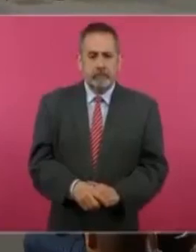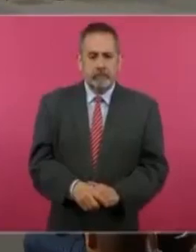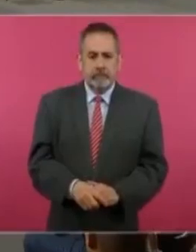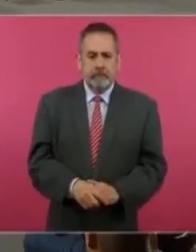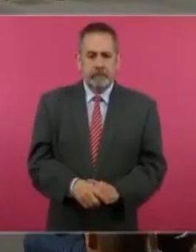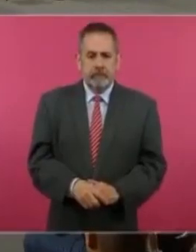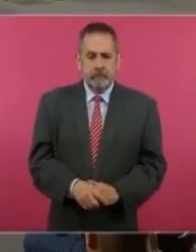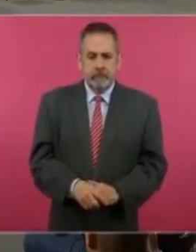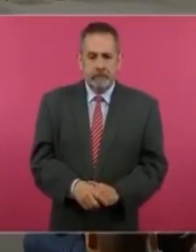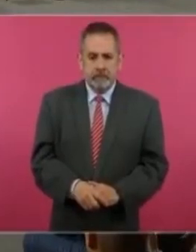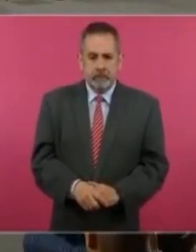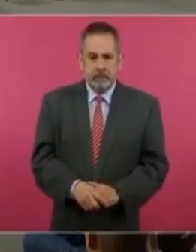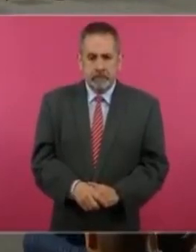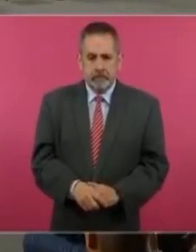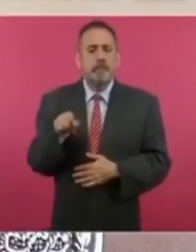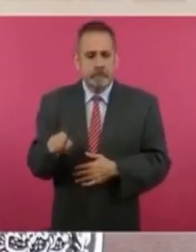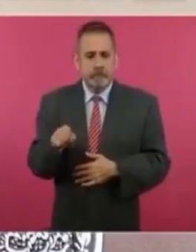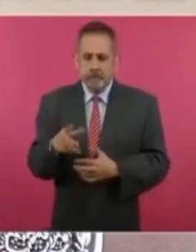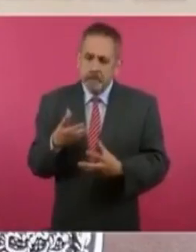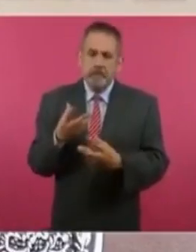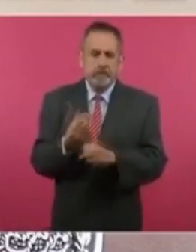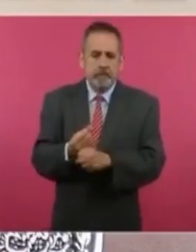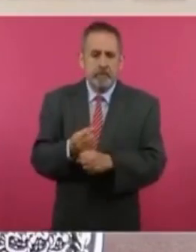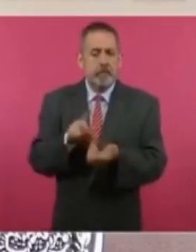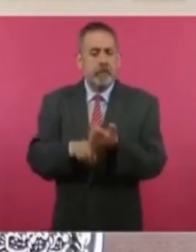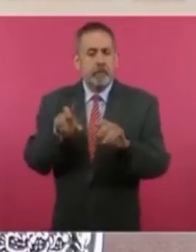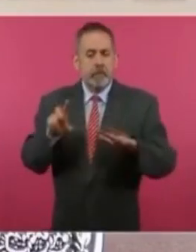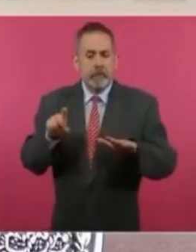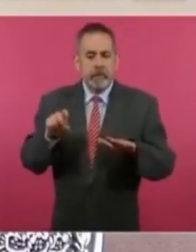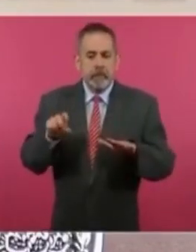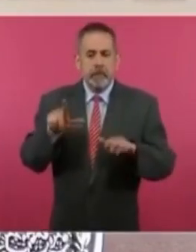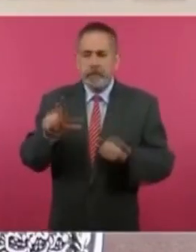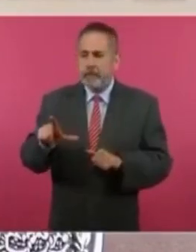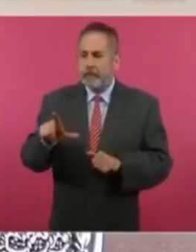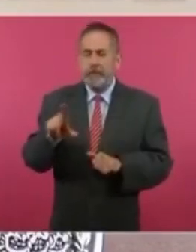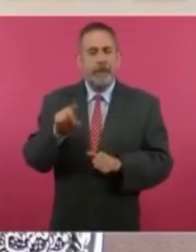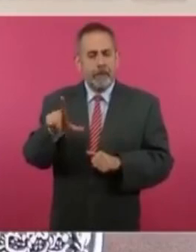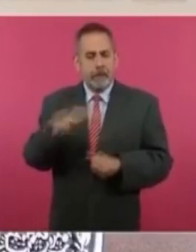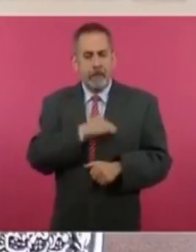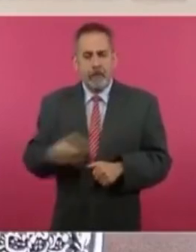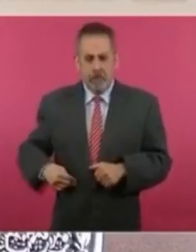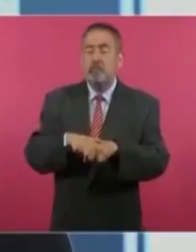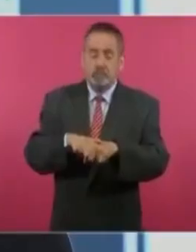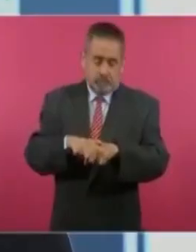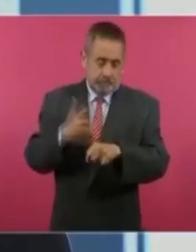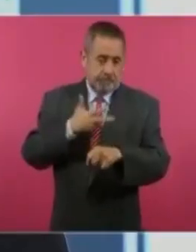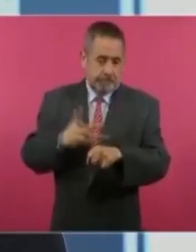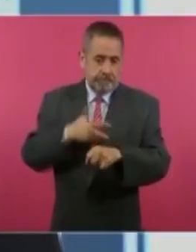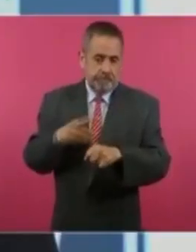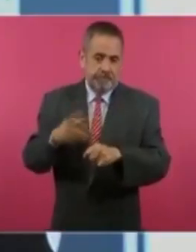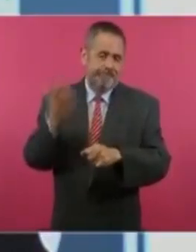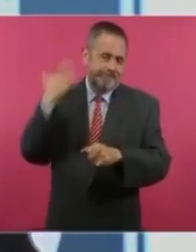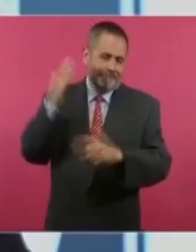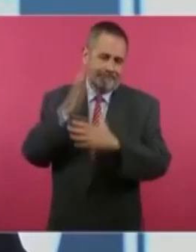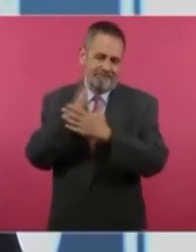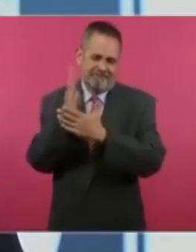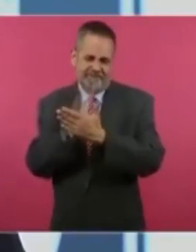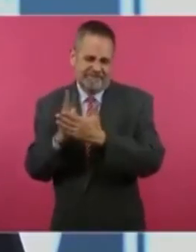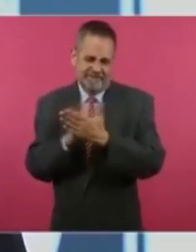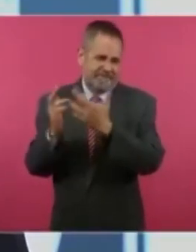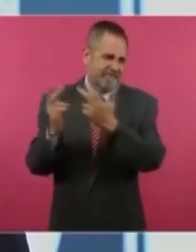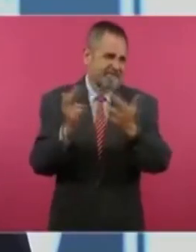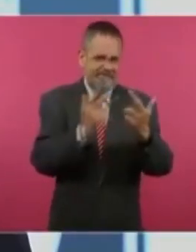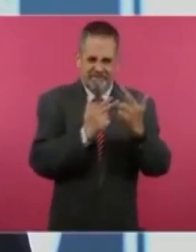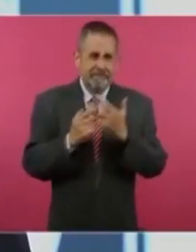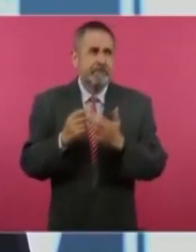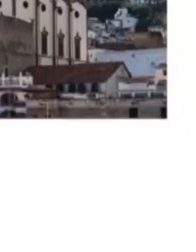La gobernadora del estado, Evelyn Salgado Pineda, asistió a la conferencia matutina del presidente Andrés Manuel López Obrador,